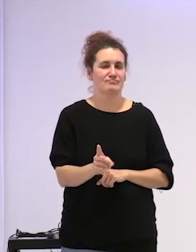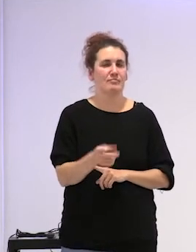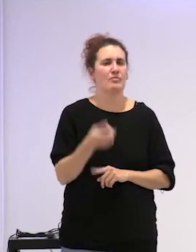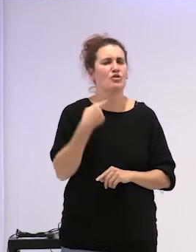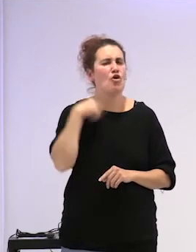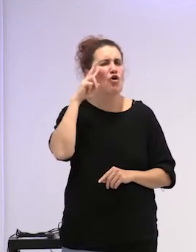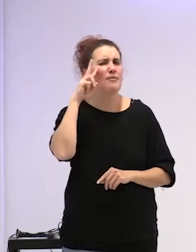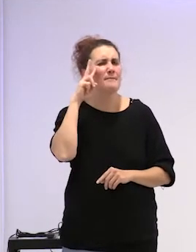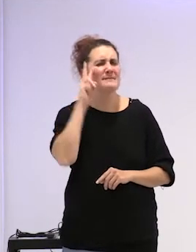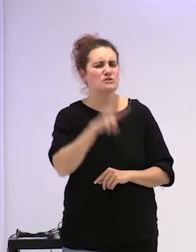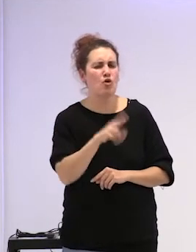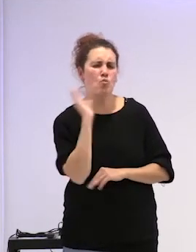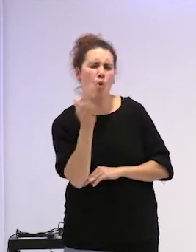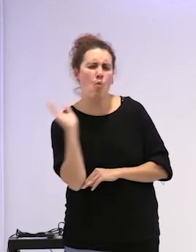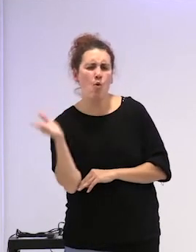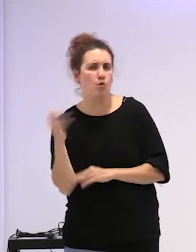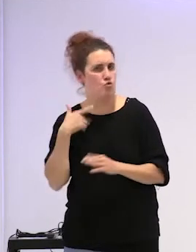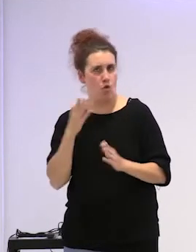no creo